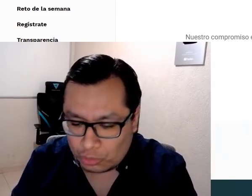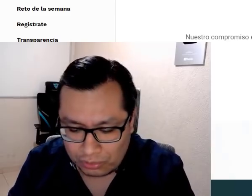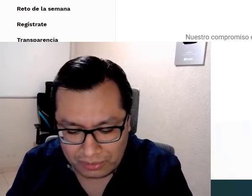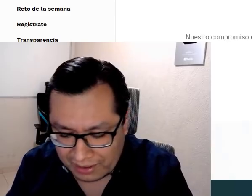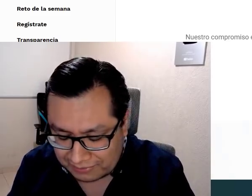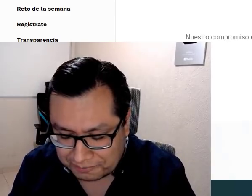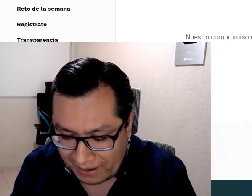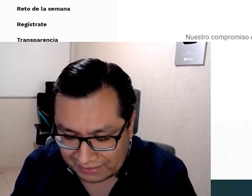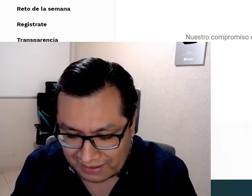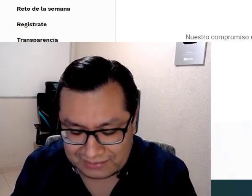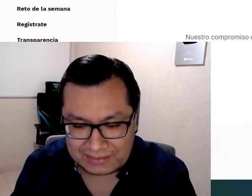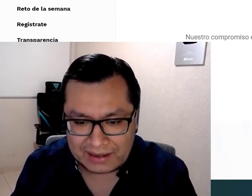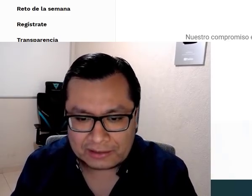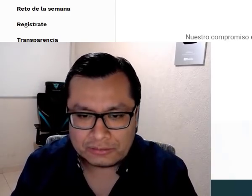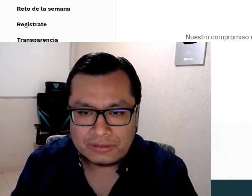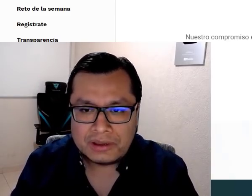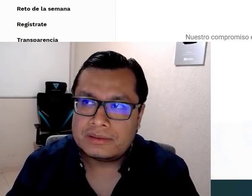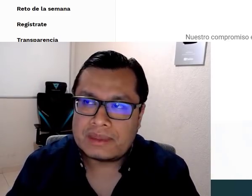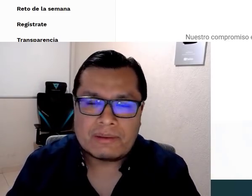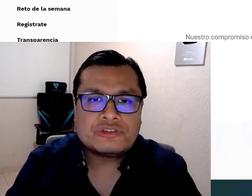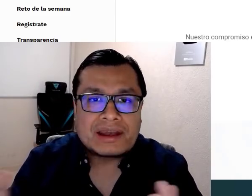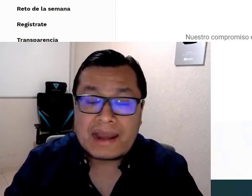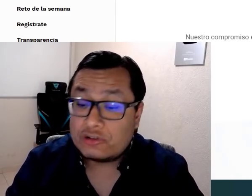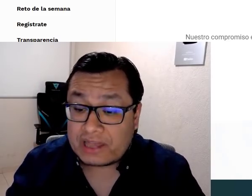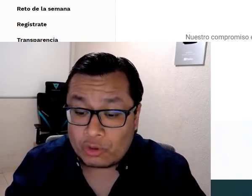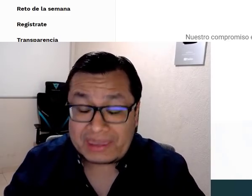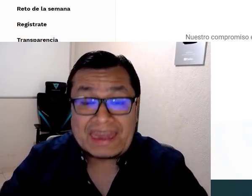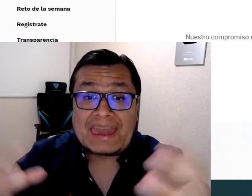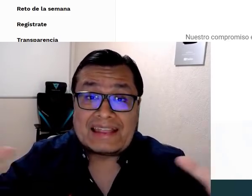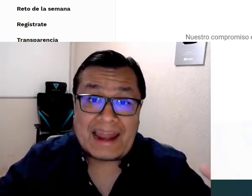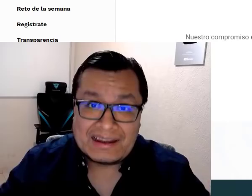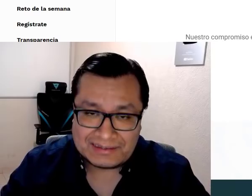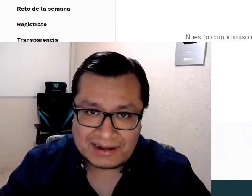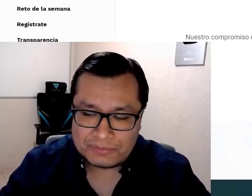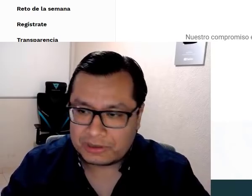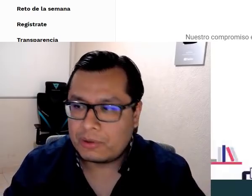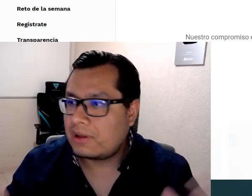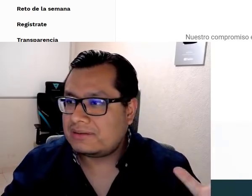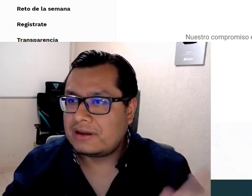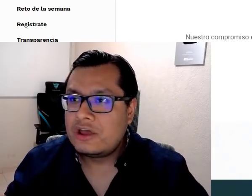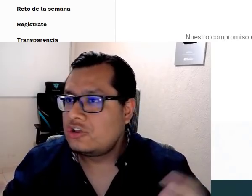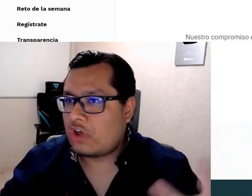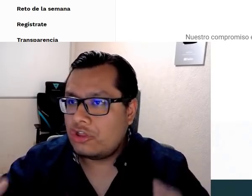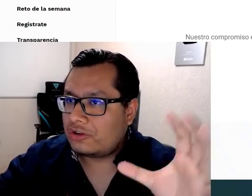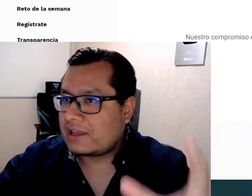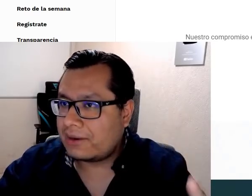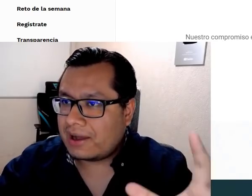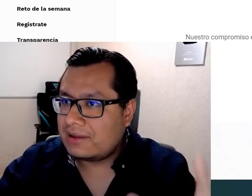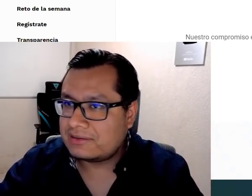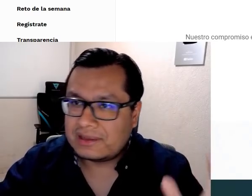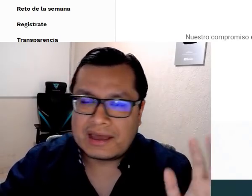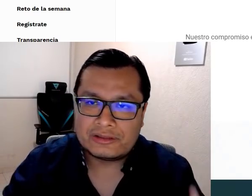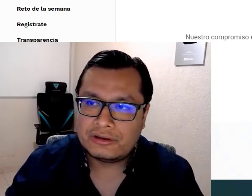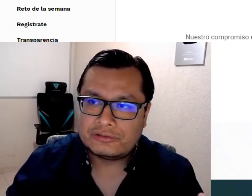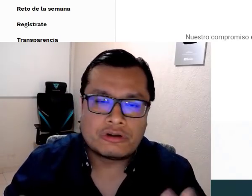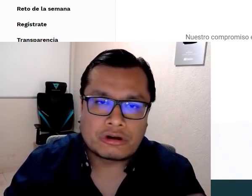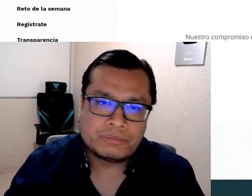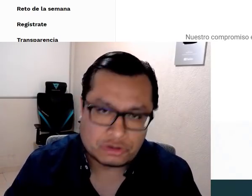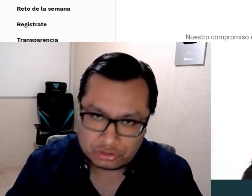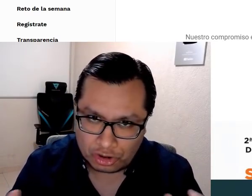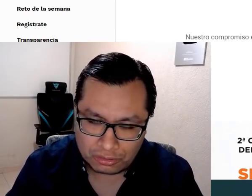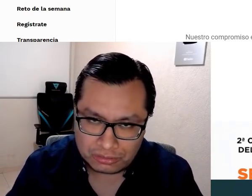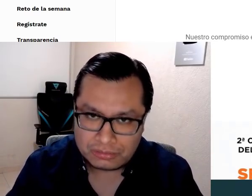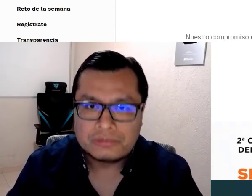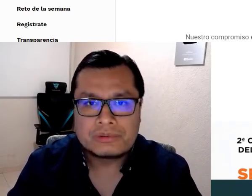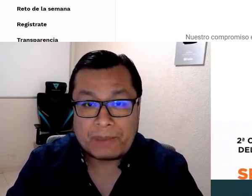igual si tú eres parte del sindicato, debemos ser claros que no hay que generalizar, porque voy a decir, todos los que trabajan en el sindicato son